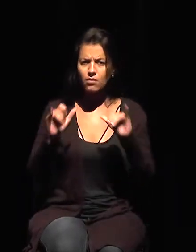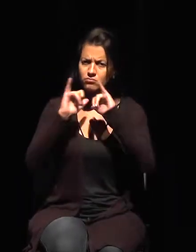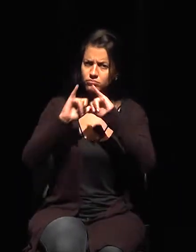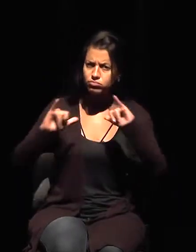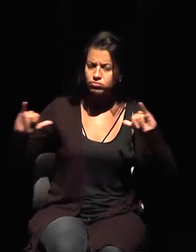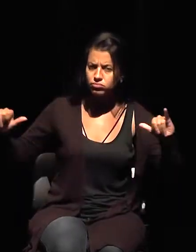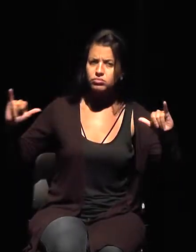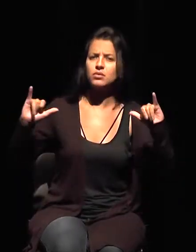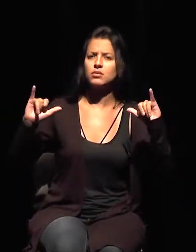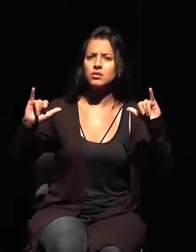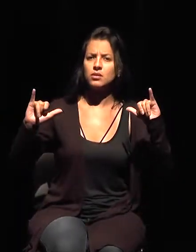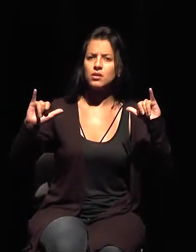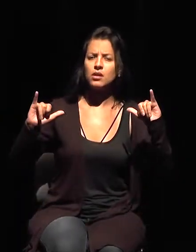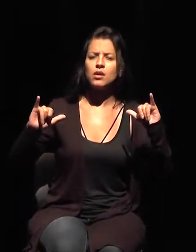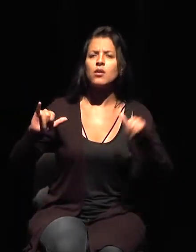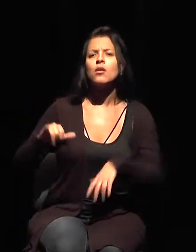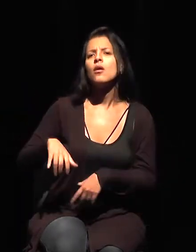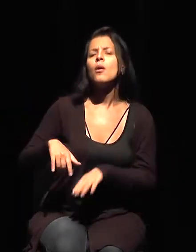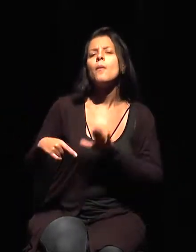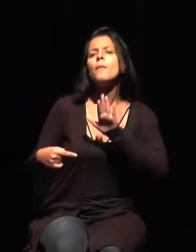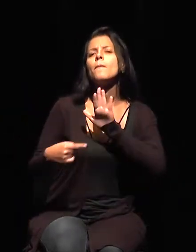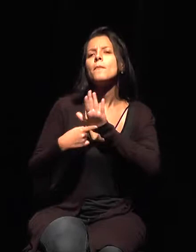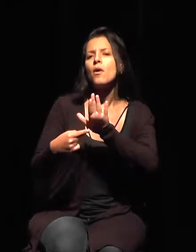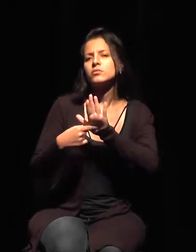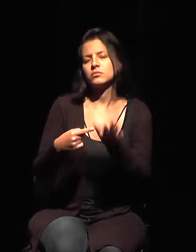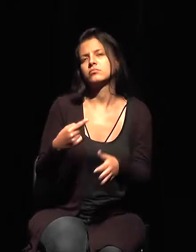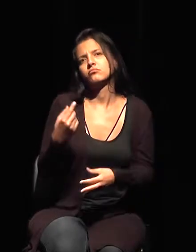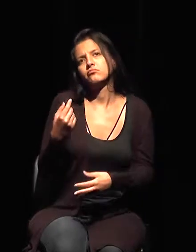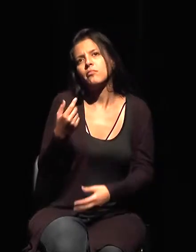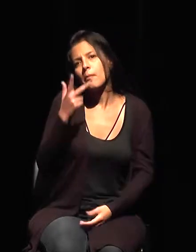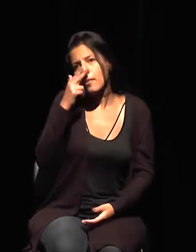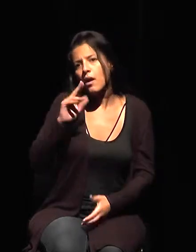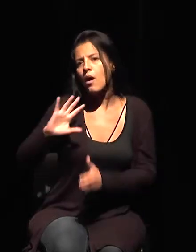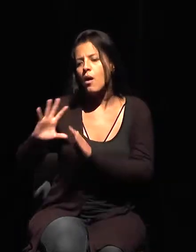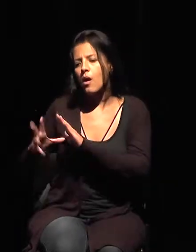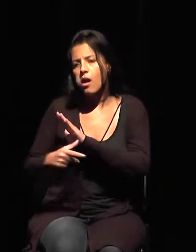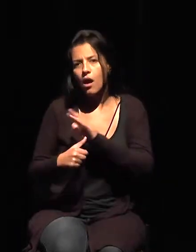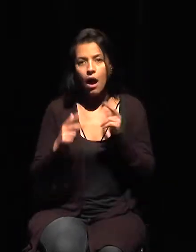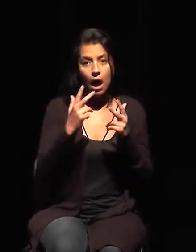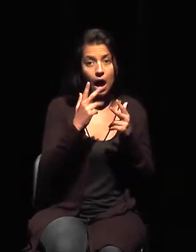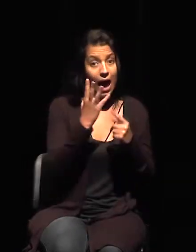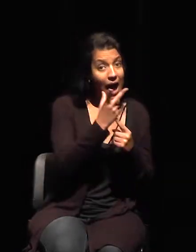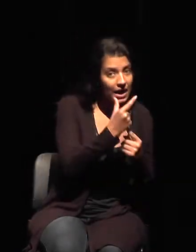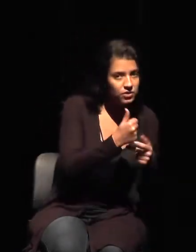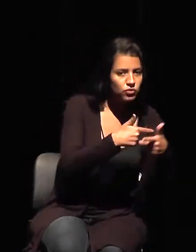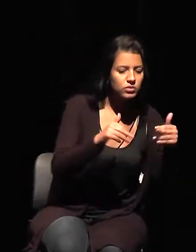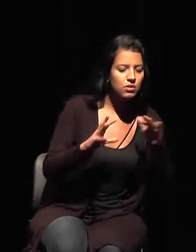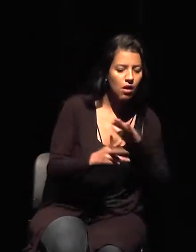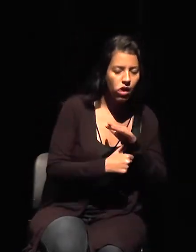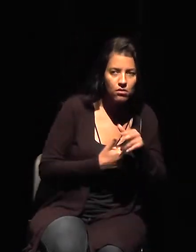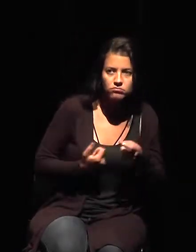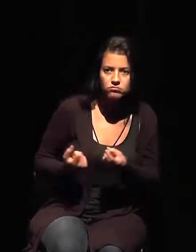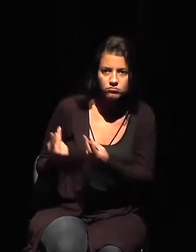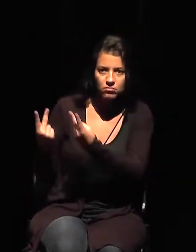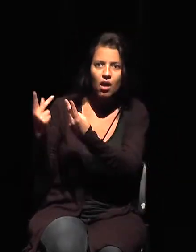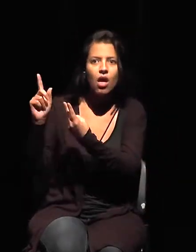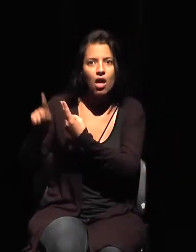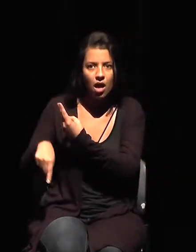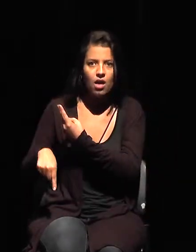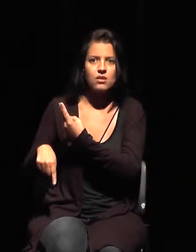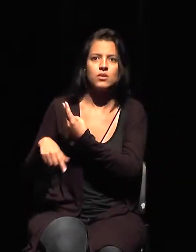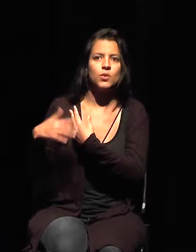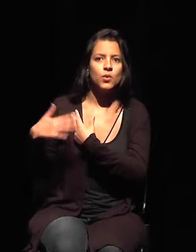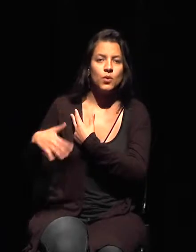rentable que es robar obras de arte, lo ilícito en relación con las obras de arte, creo que fue Cecilia que lo comentó,